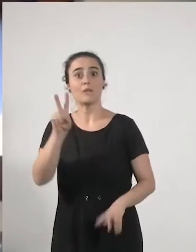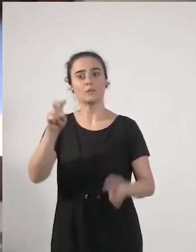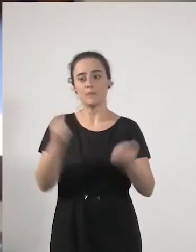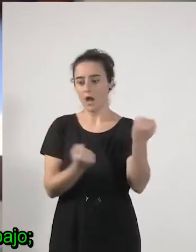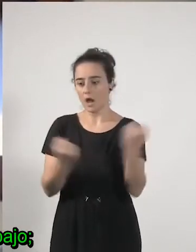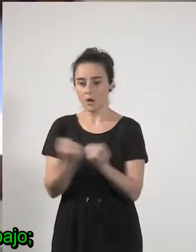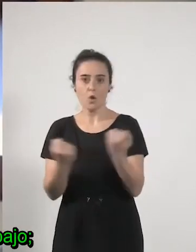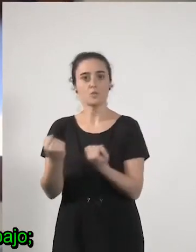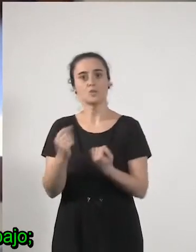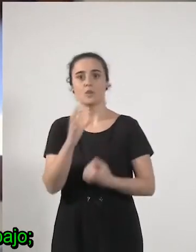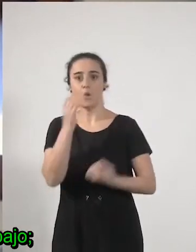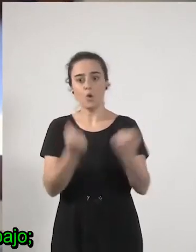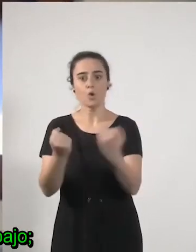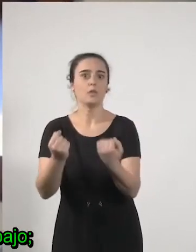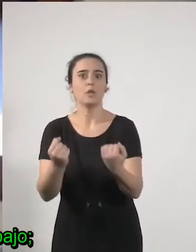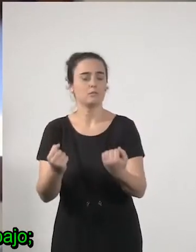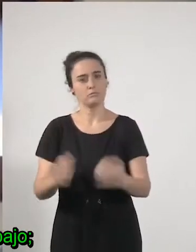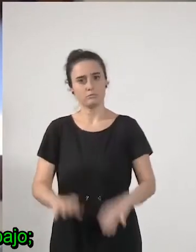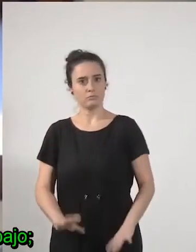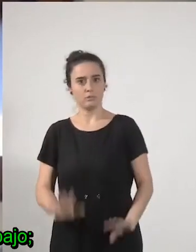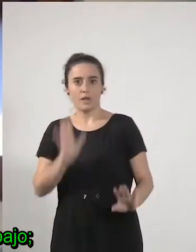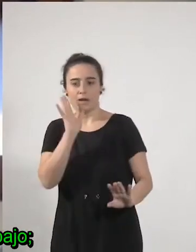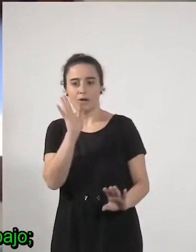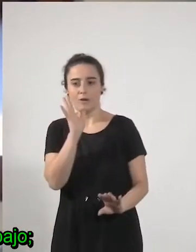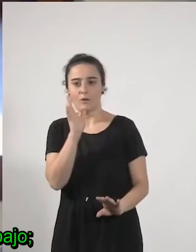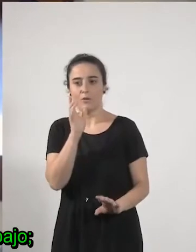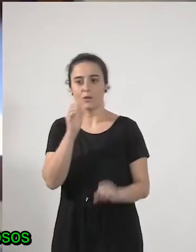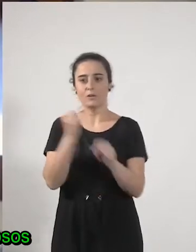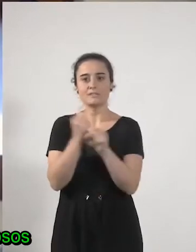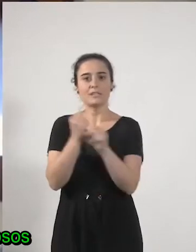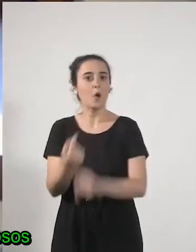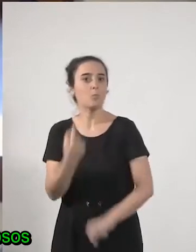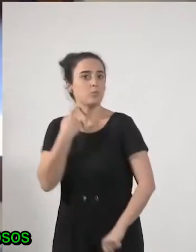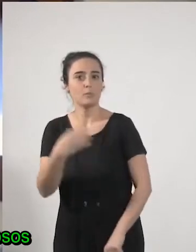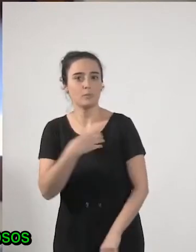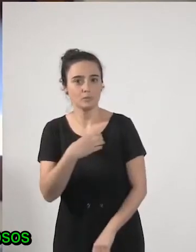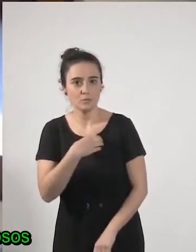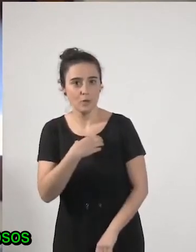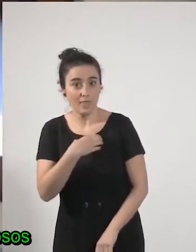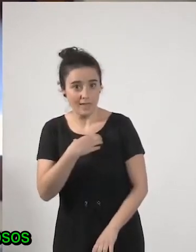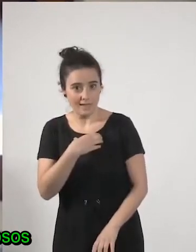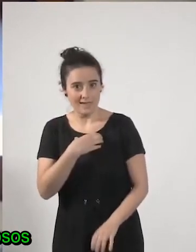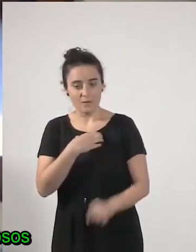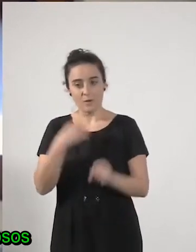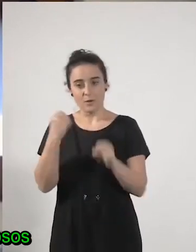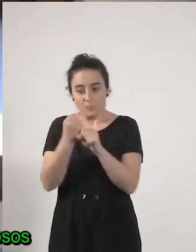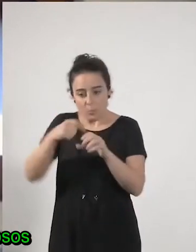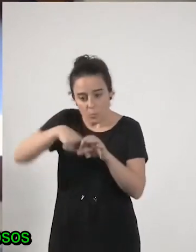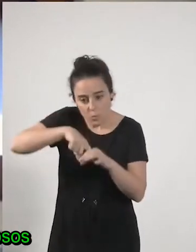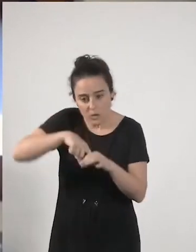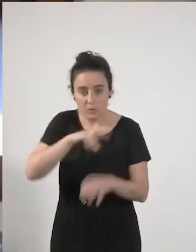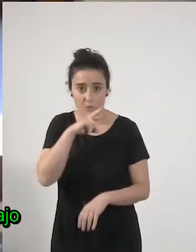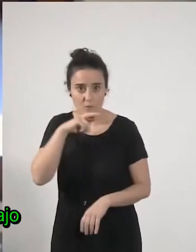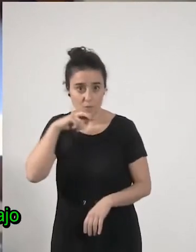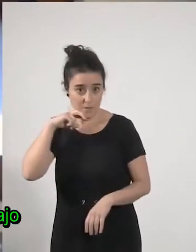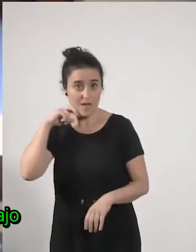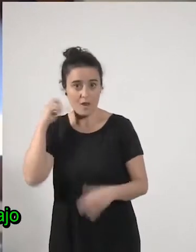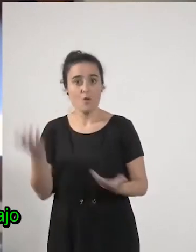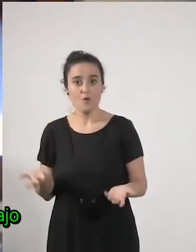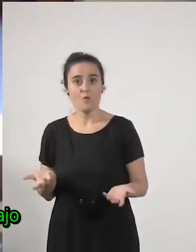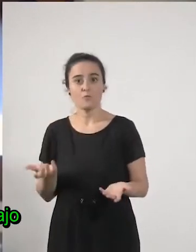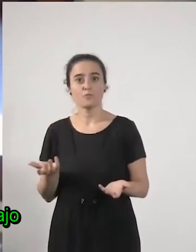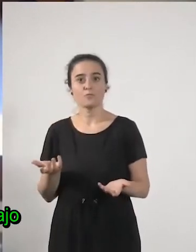automóvil no claro es verdad no se pueden perder puestos de trabajo los puestos de trabajo son muy valiosos y